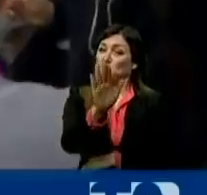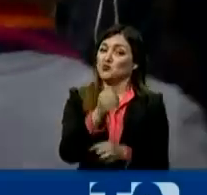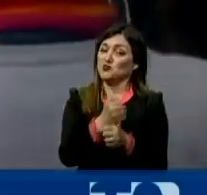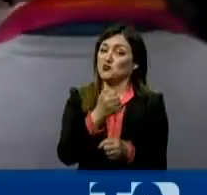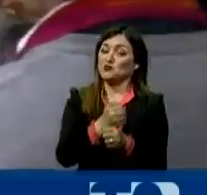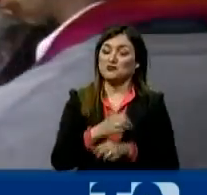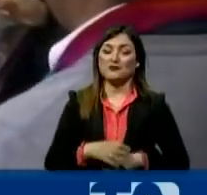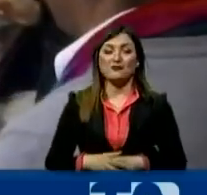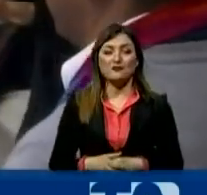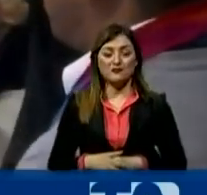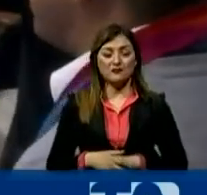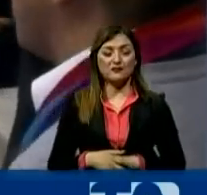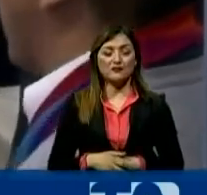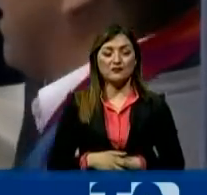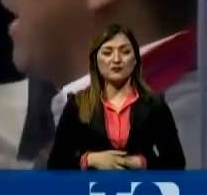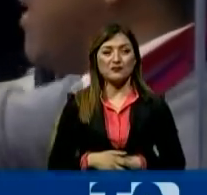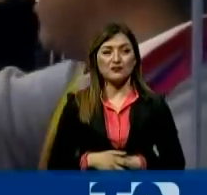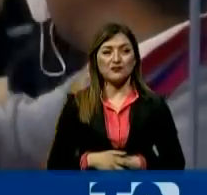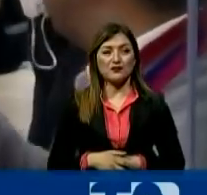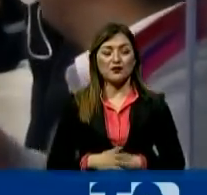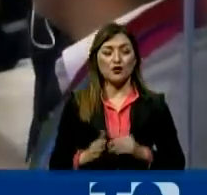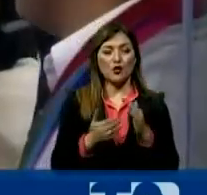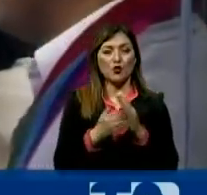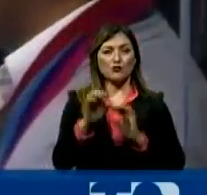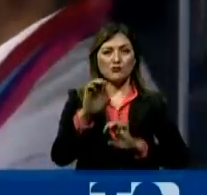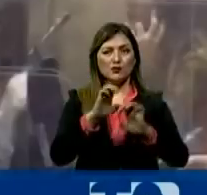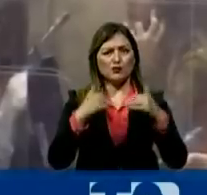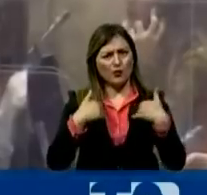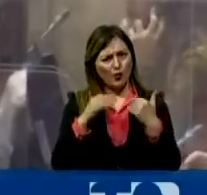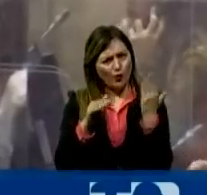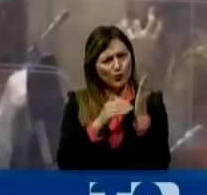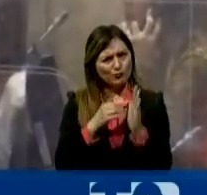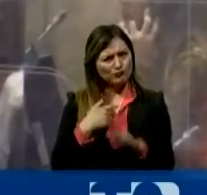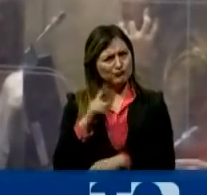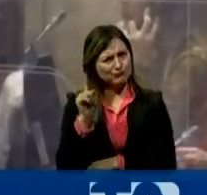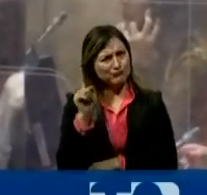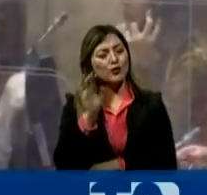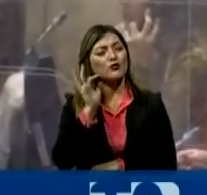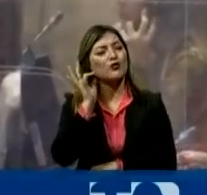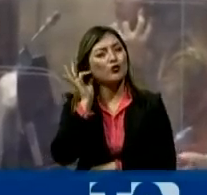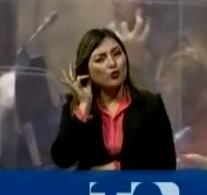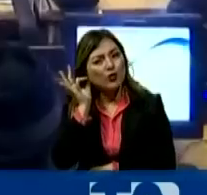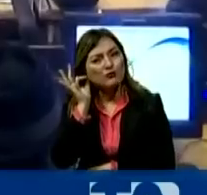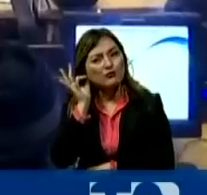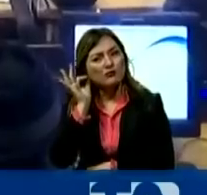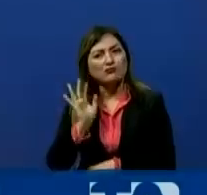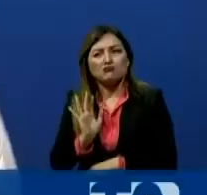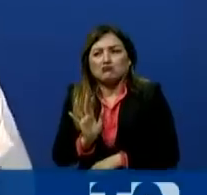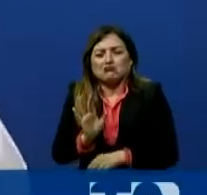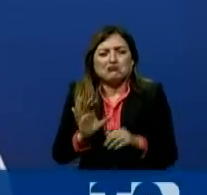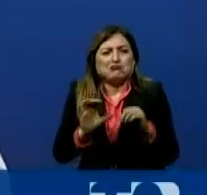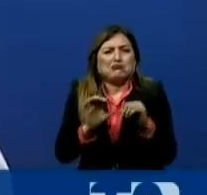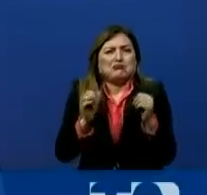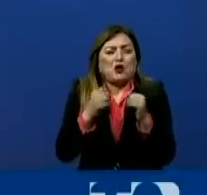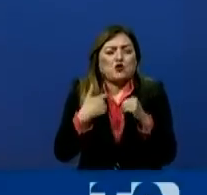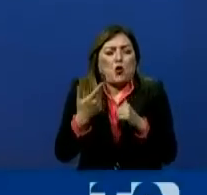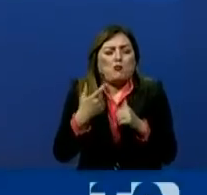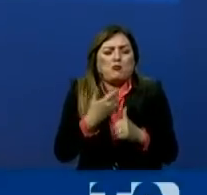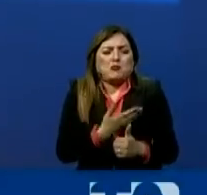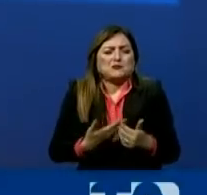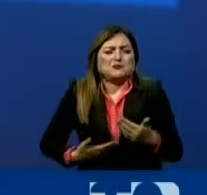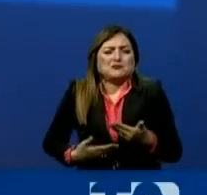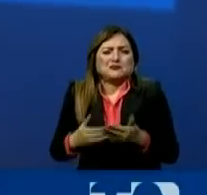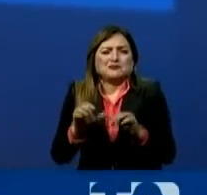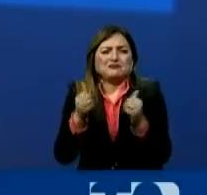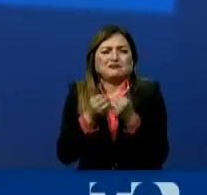Bueno, yo no me opongo a la evaluación. Yo soy una mujer muy desprendida. Tampoco me aferro al poder.